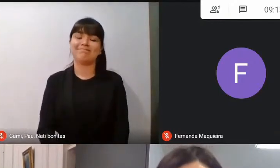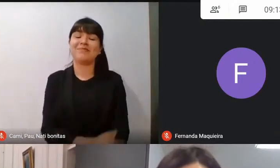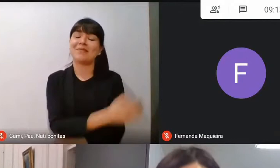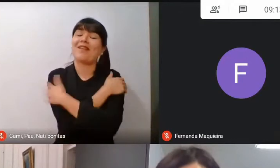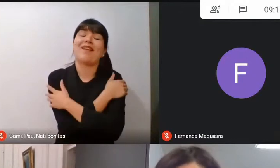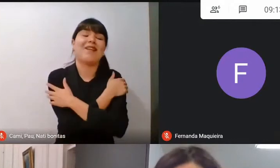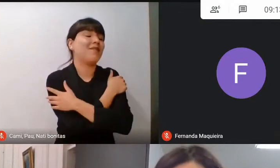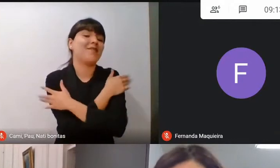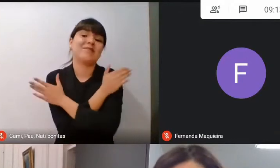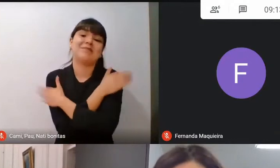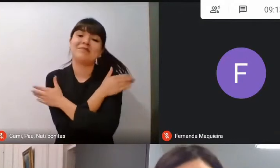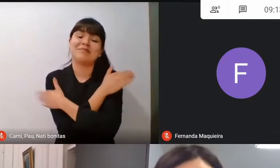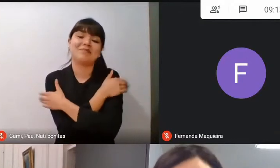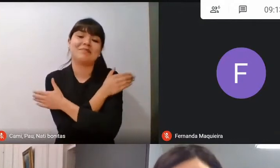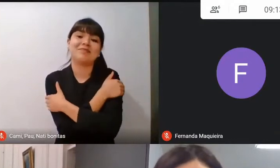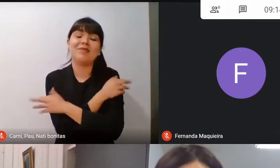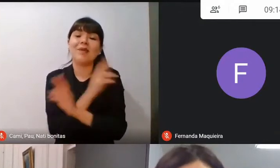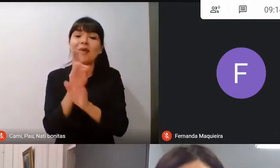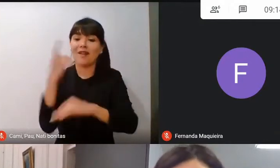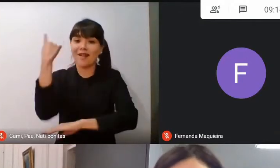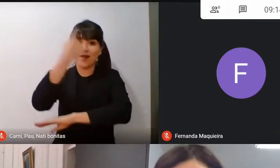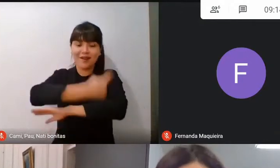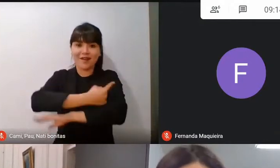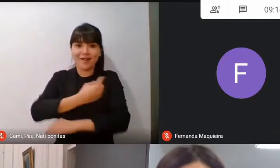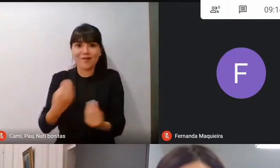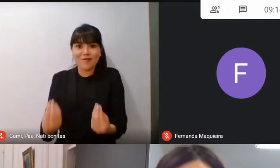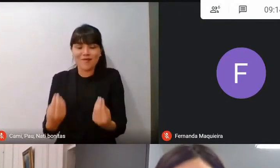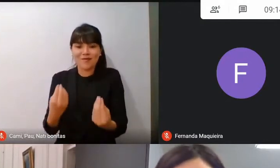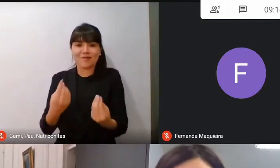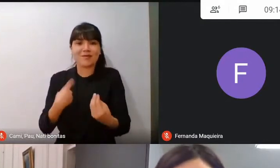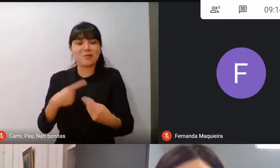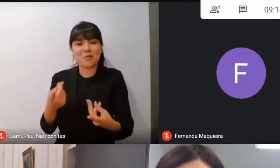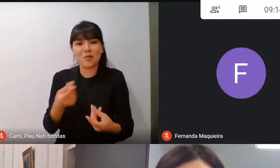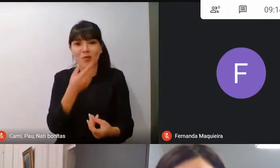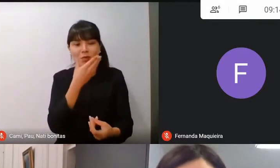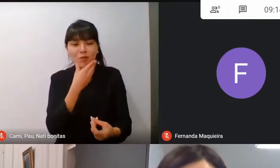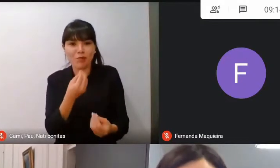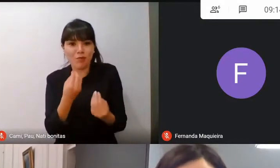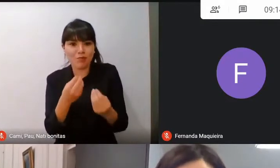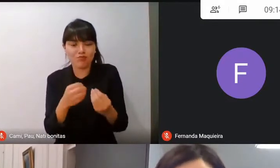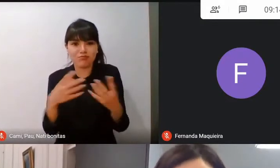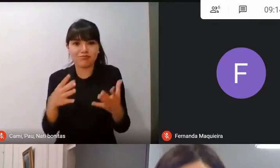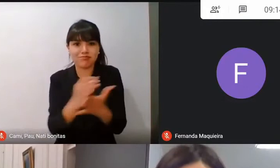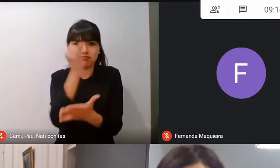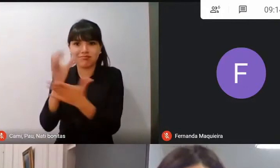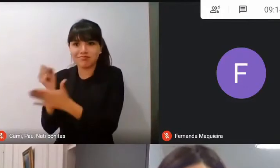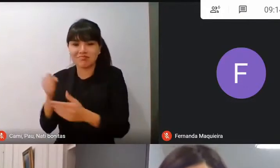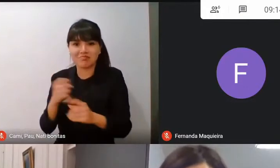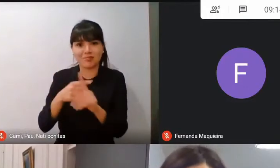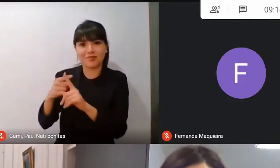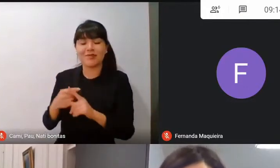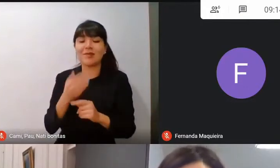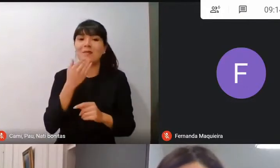jornada increíble, llena de luz, llena de empatía y también ojalá llena de soluciones.